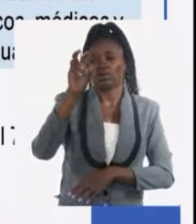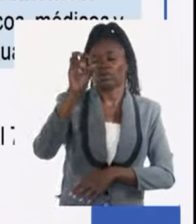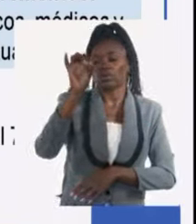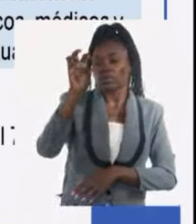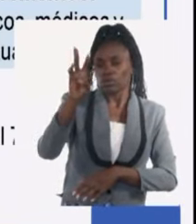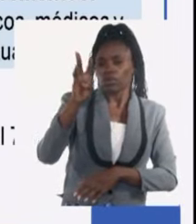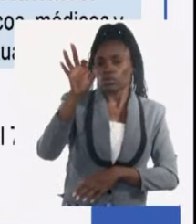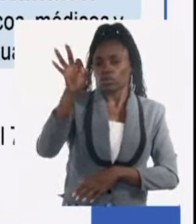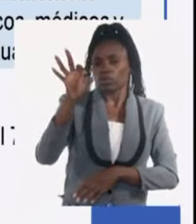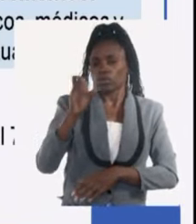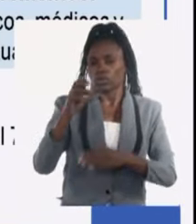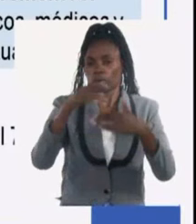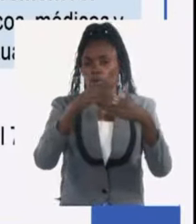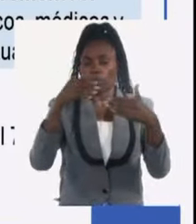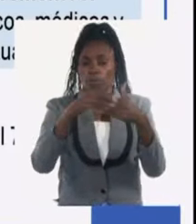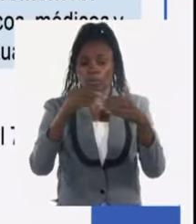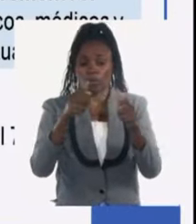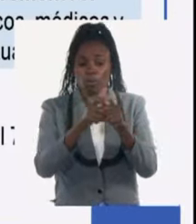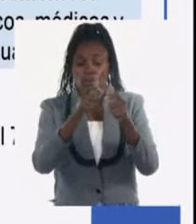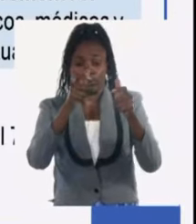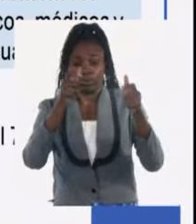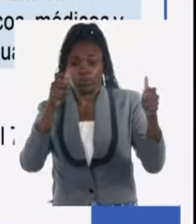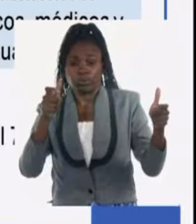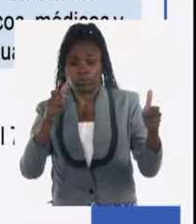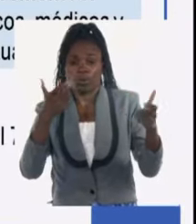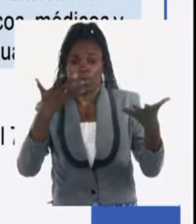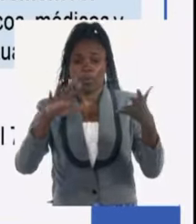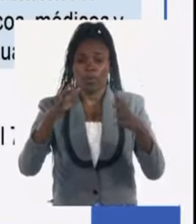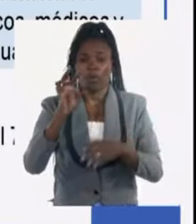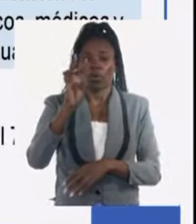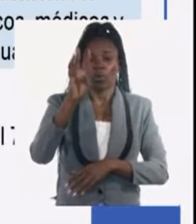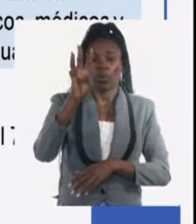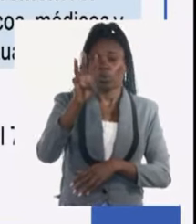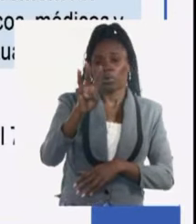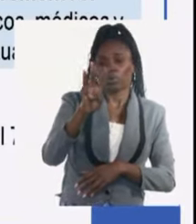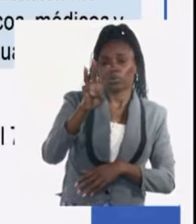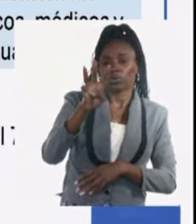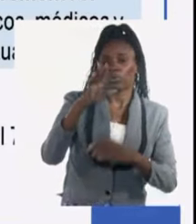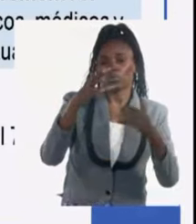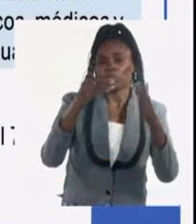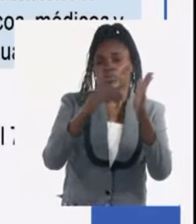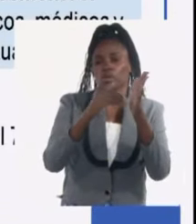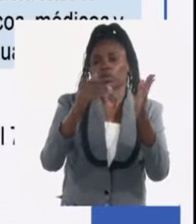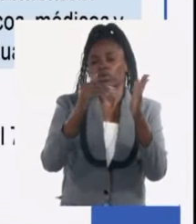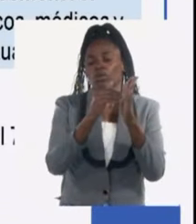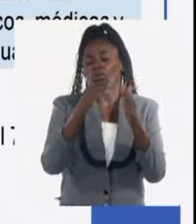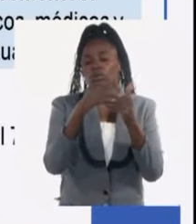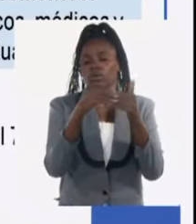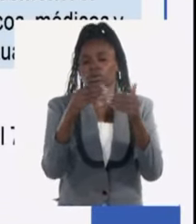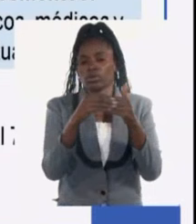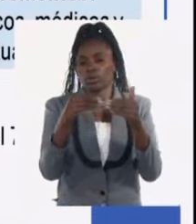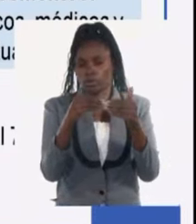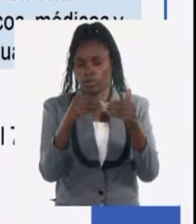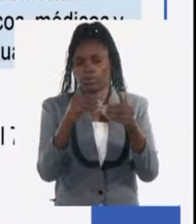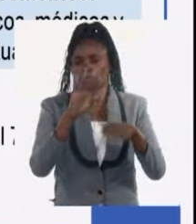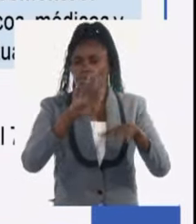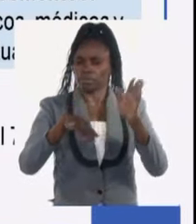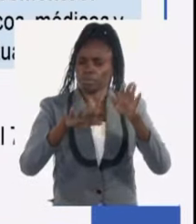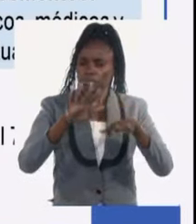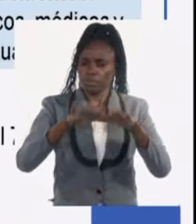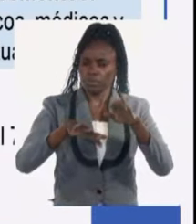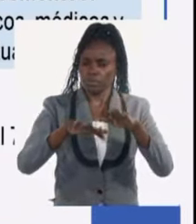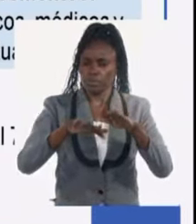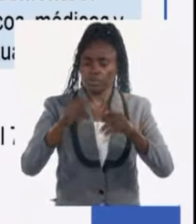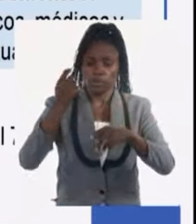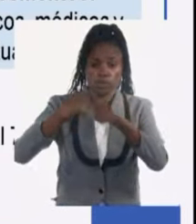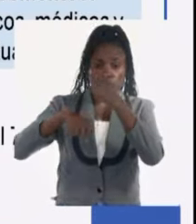y un crecimiento en el entorno de unos 400 millones de dólares que componen los 630 a los que hice referencia en